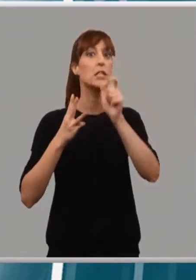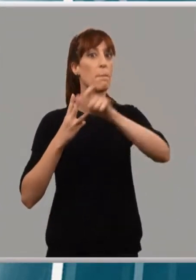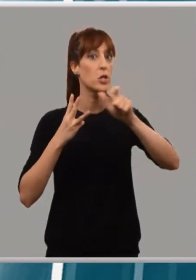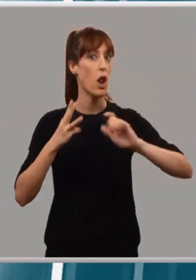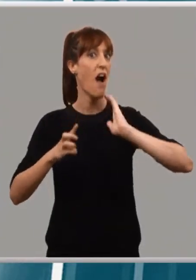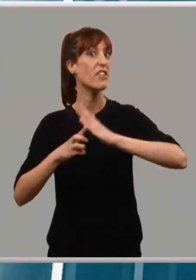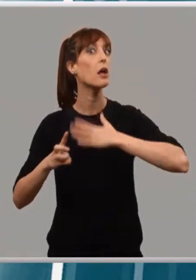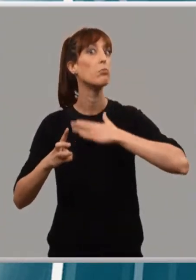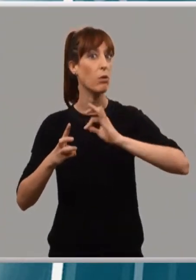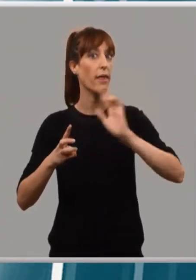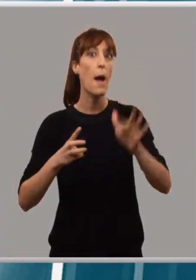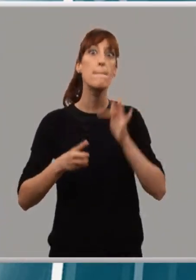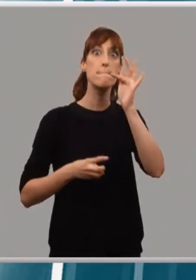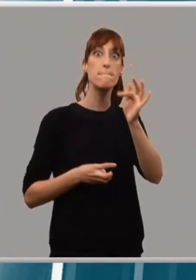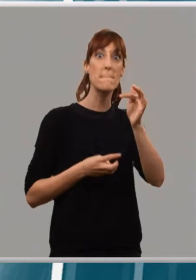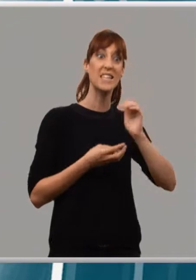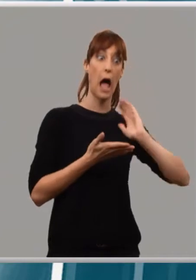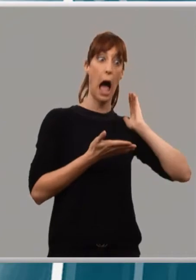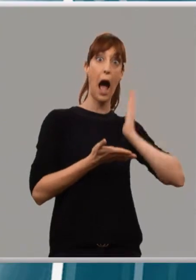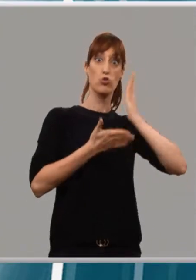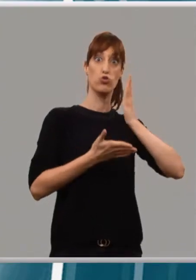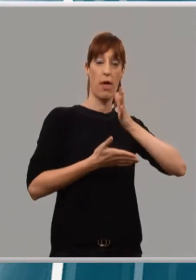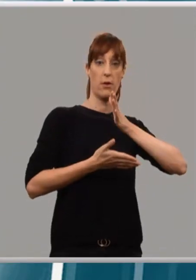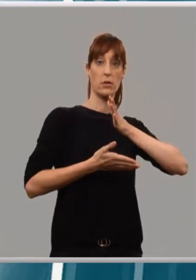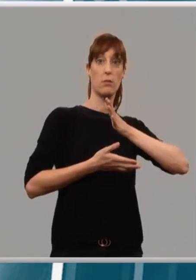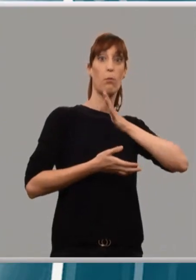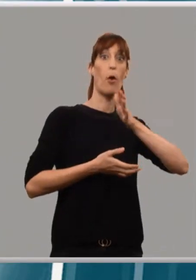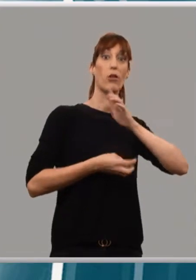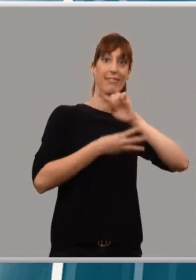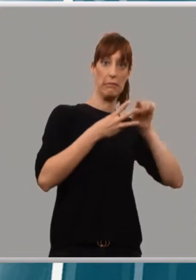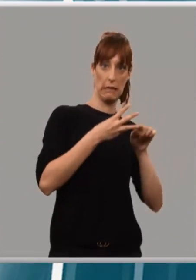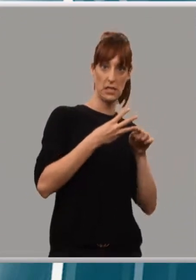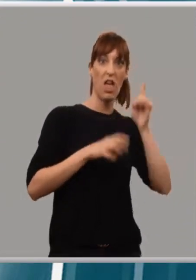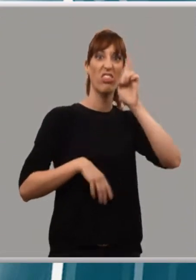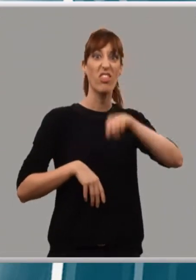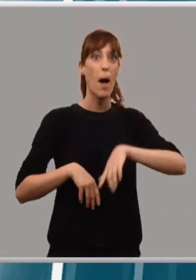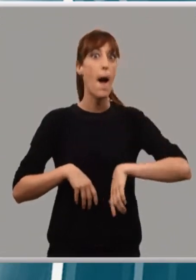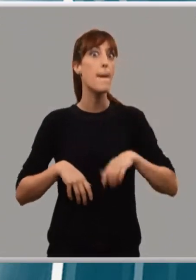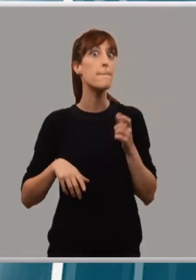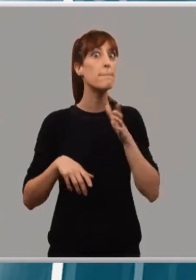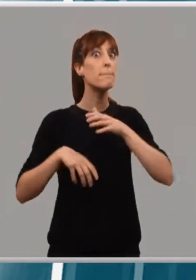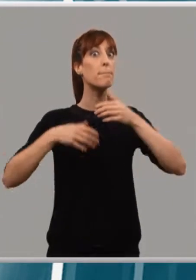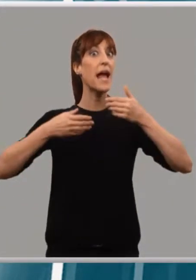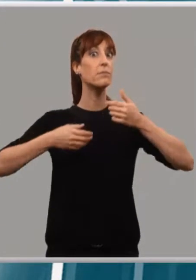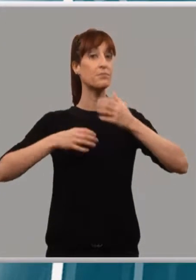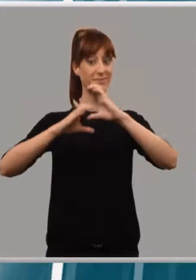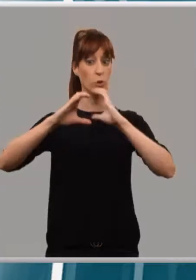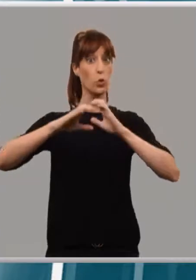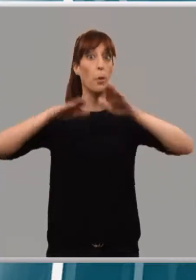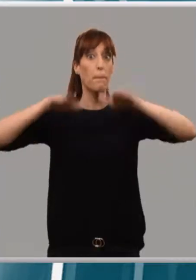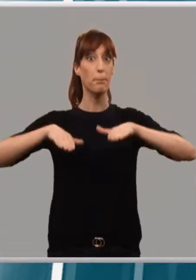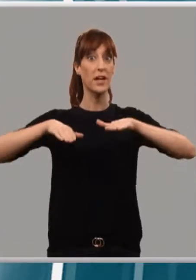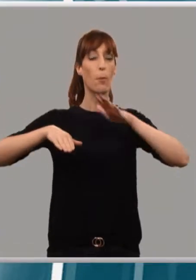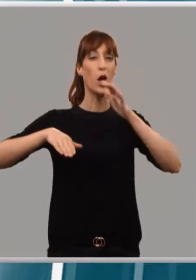acusaciones más de daños, incluida aquí la rotura de marquesinas de autobús con un tirachinas y canicas de gran tamaño,